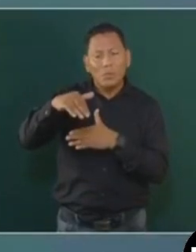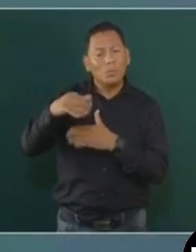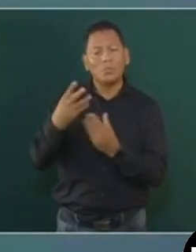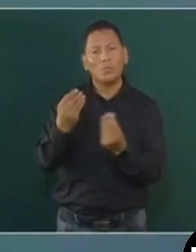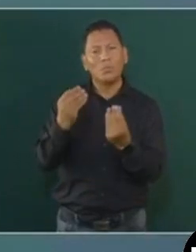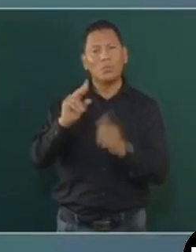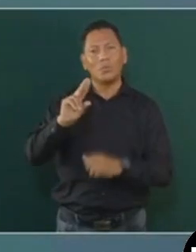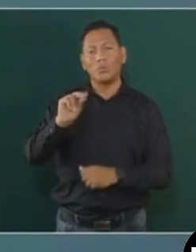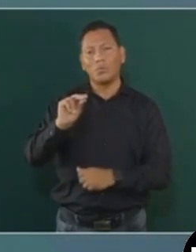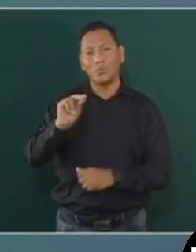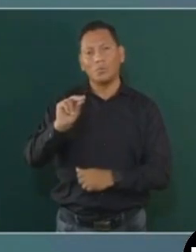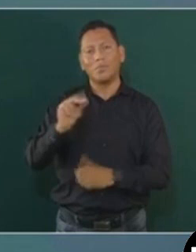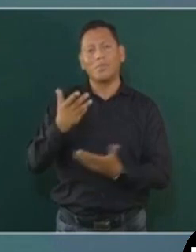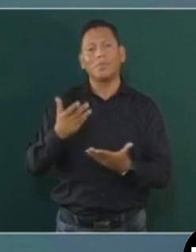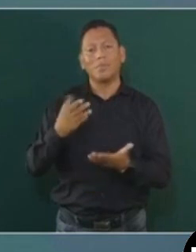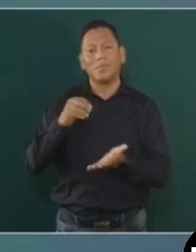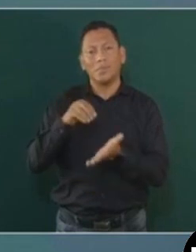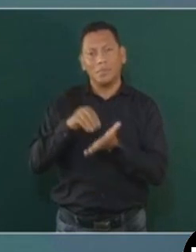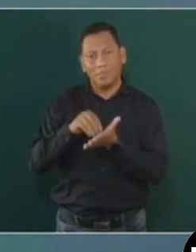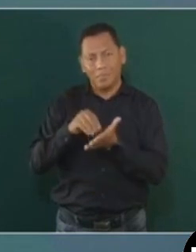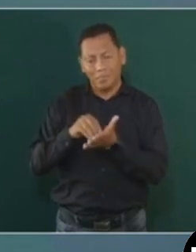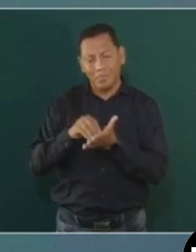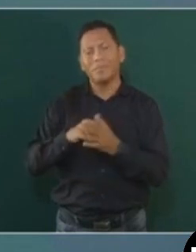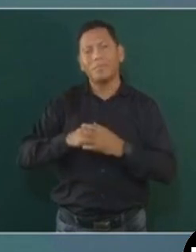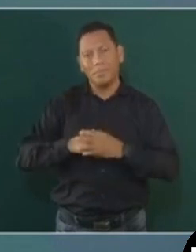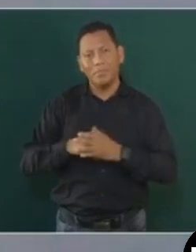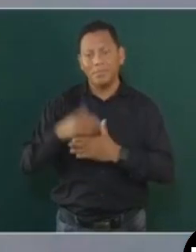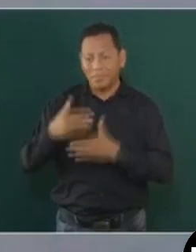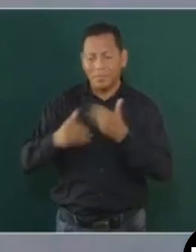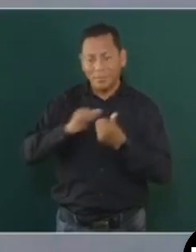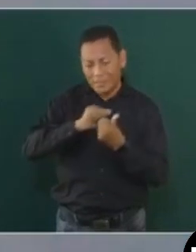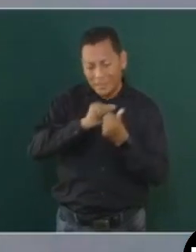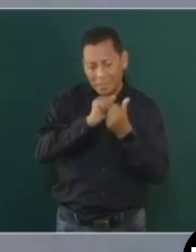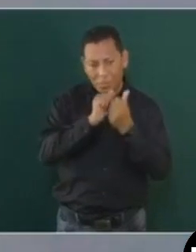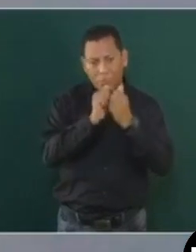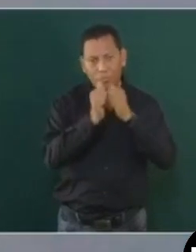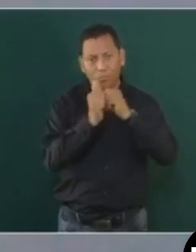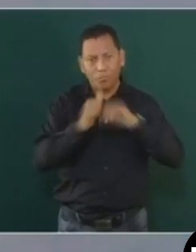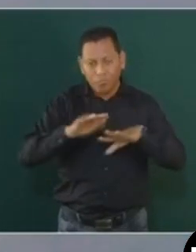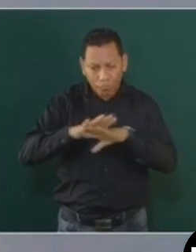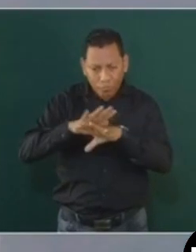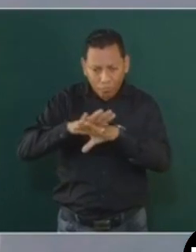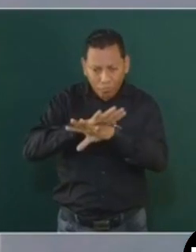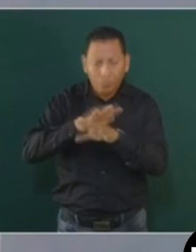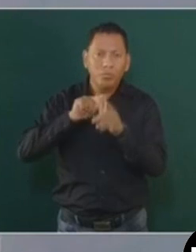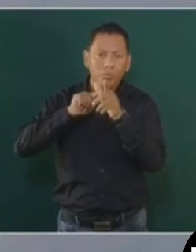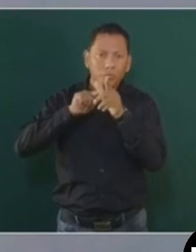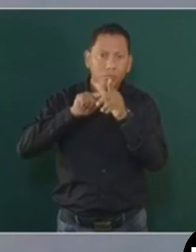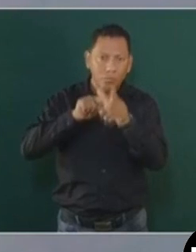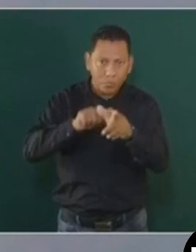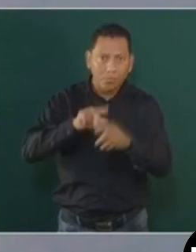va a continuar la transformación y